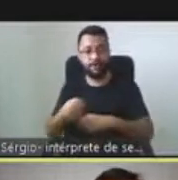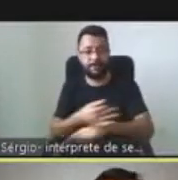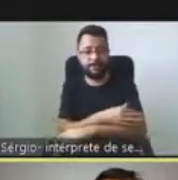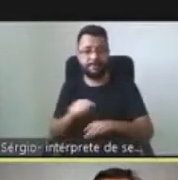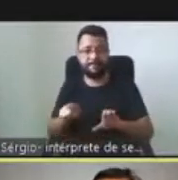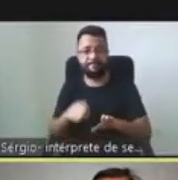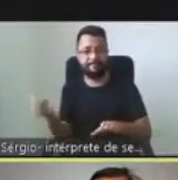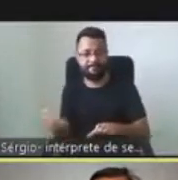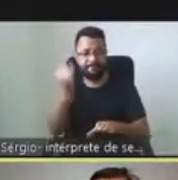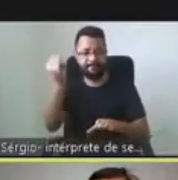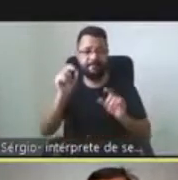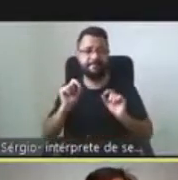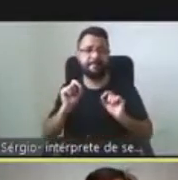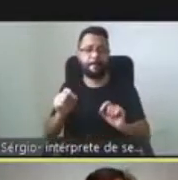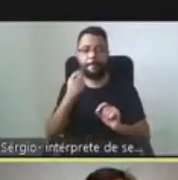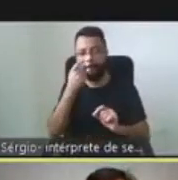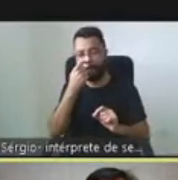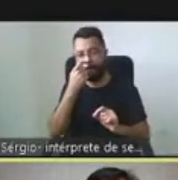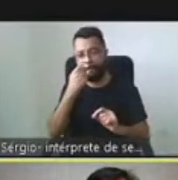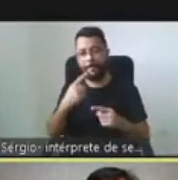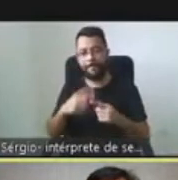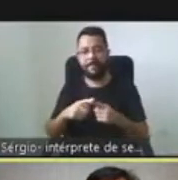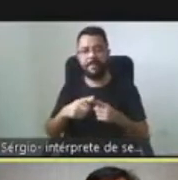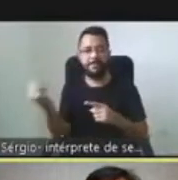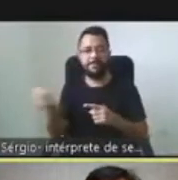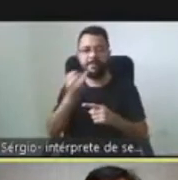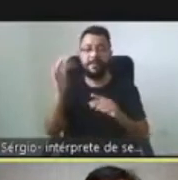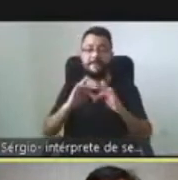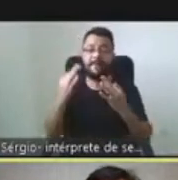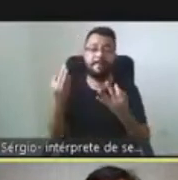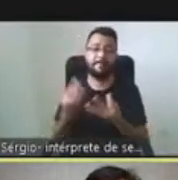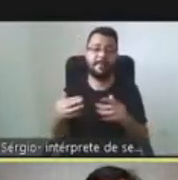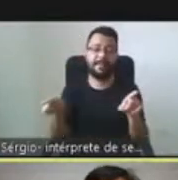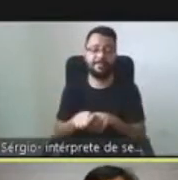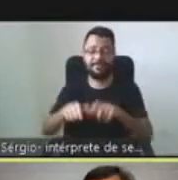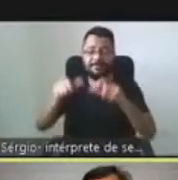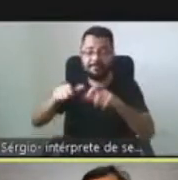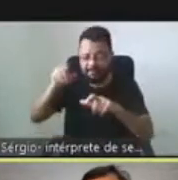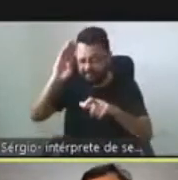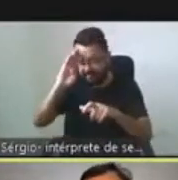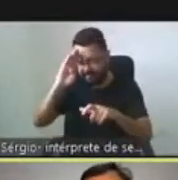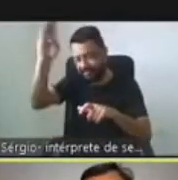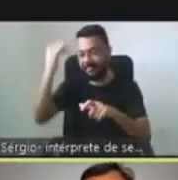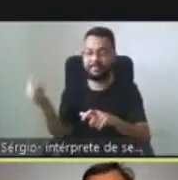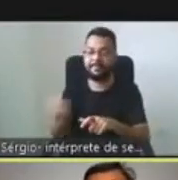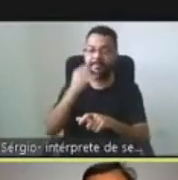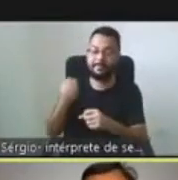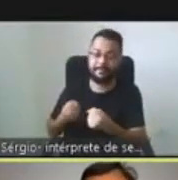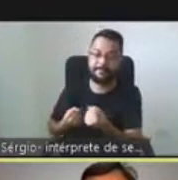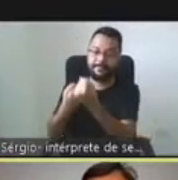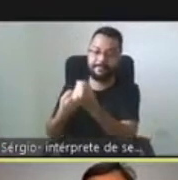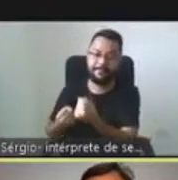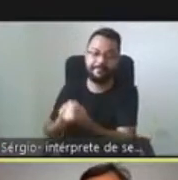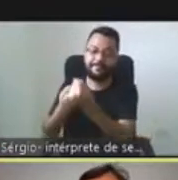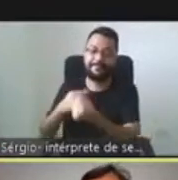unanimidad que la familia es la base, que la familia es la piedra angular, lo que les da fortaleza para seguir adelante. Sin